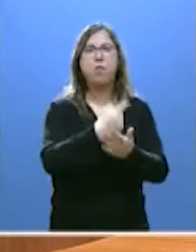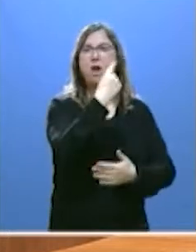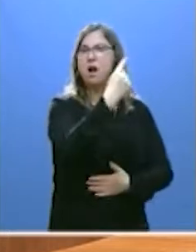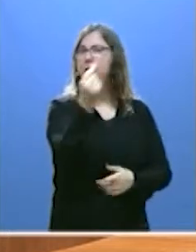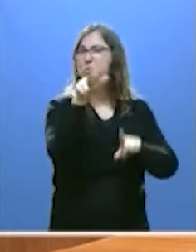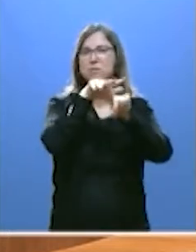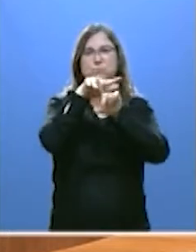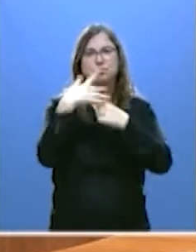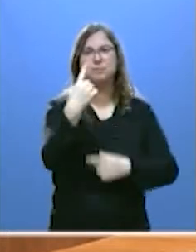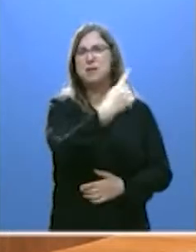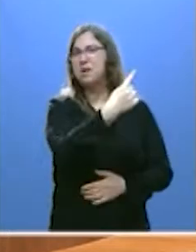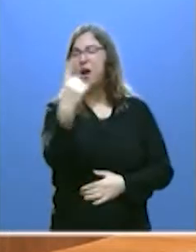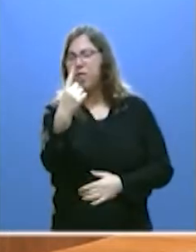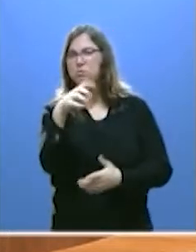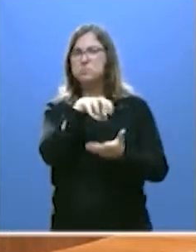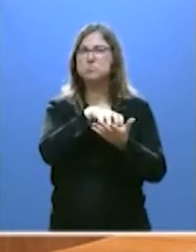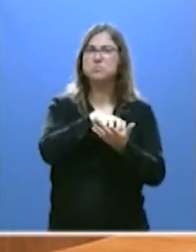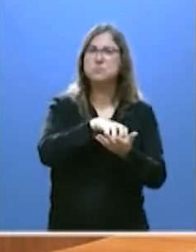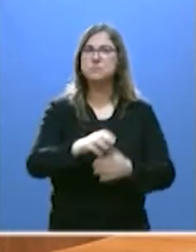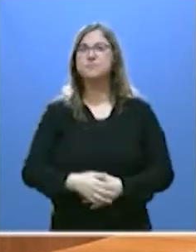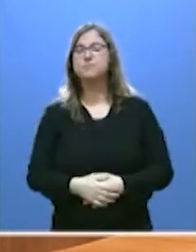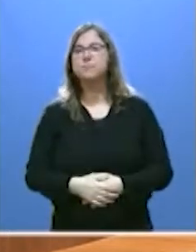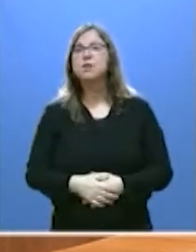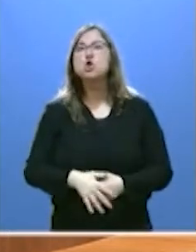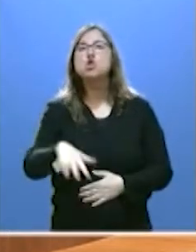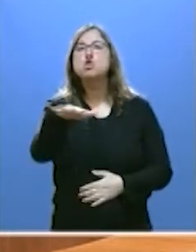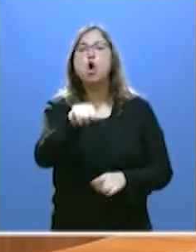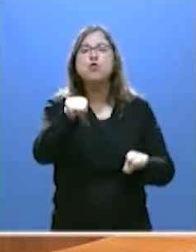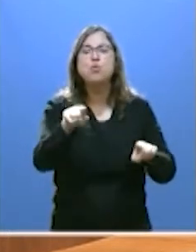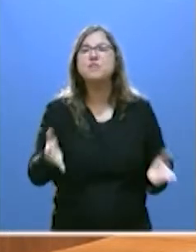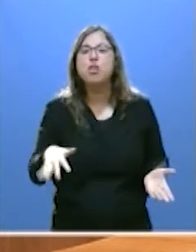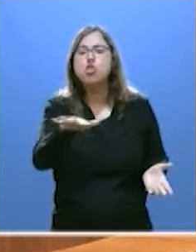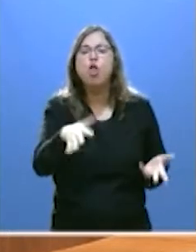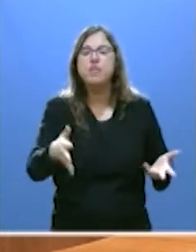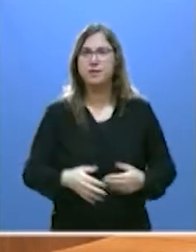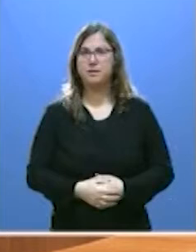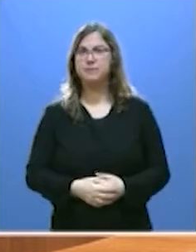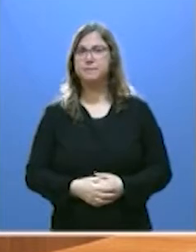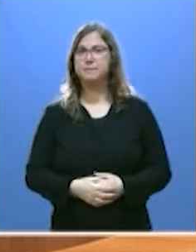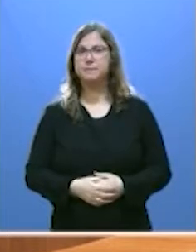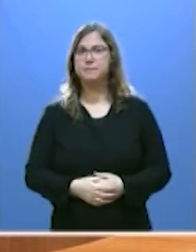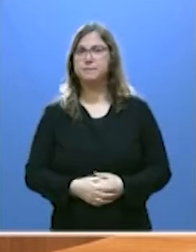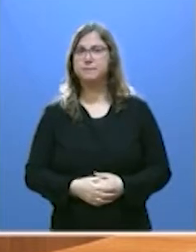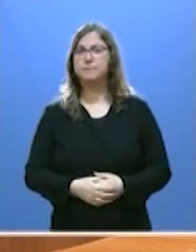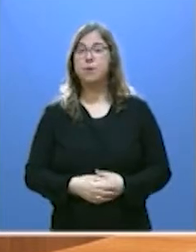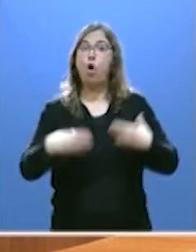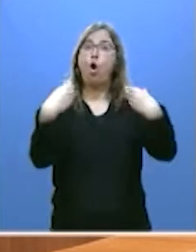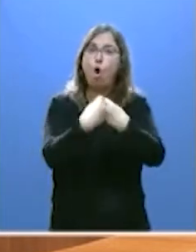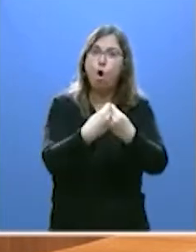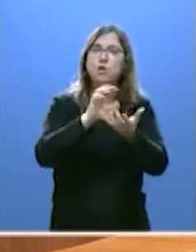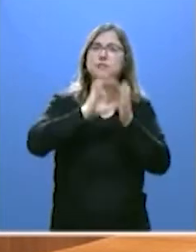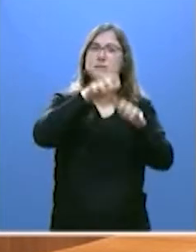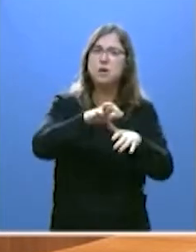circunstancias nos preguntamos todos ¿dónde está usted, señor Tudanca? ¿Al lado de Castilla y León